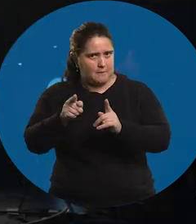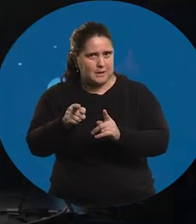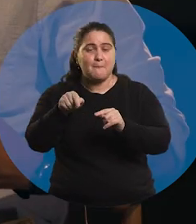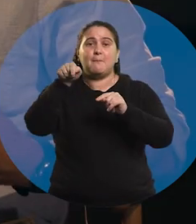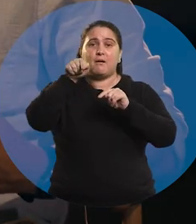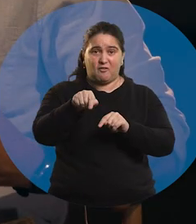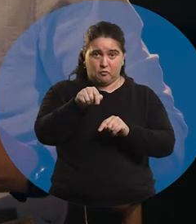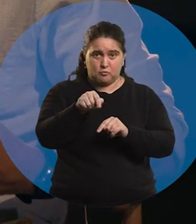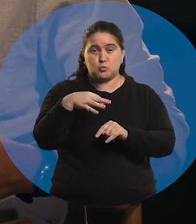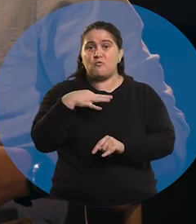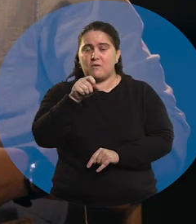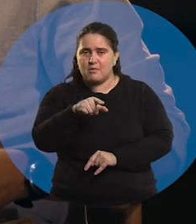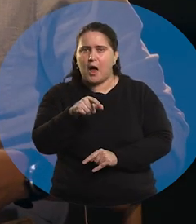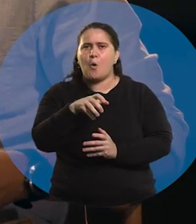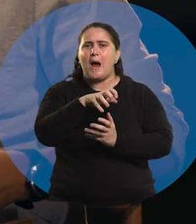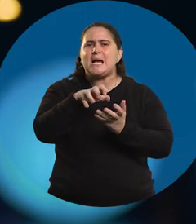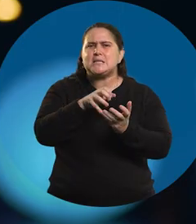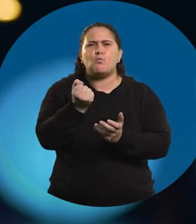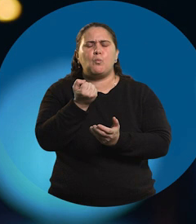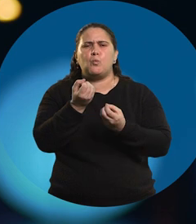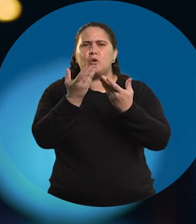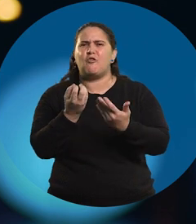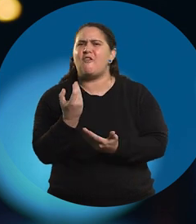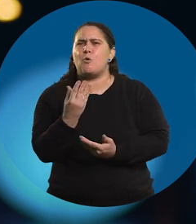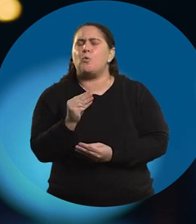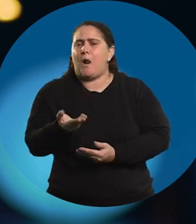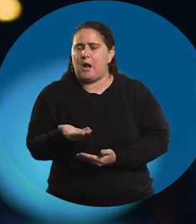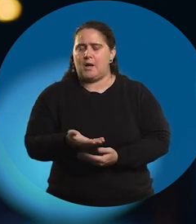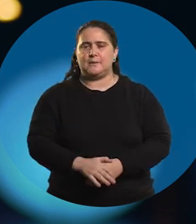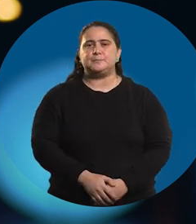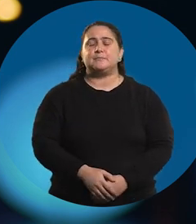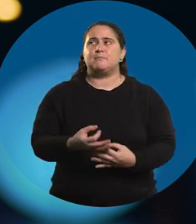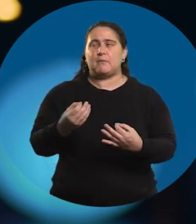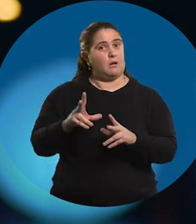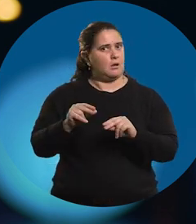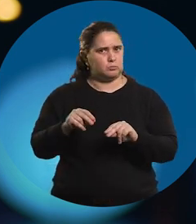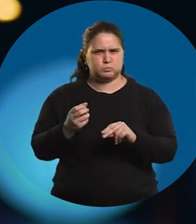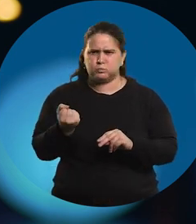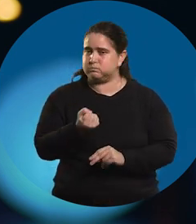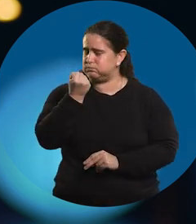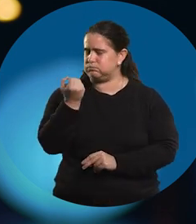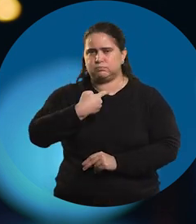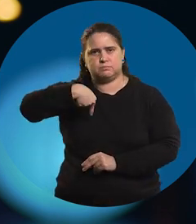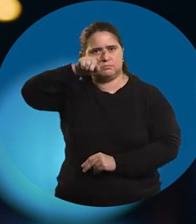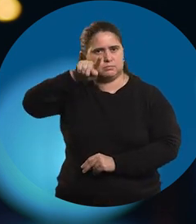¿Cuál es el valor de las crisis en tu vida? ¡Guau! Es como... es lo medular.